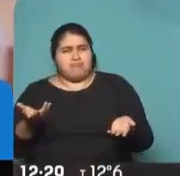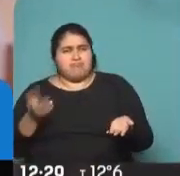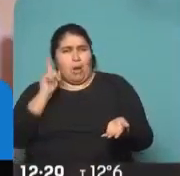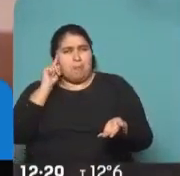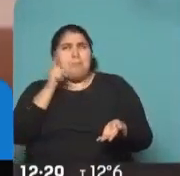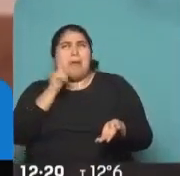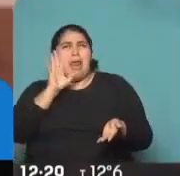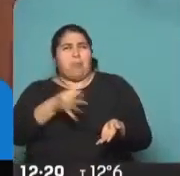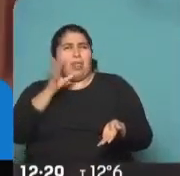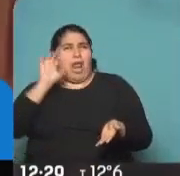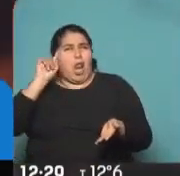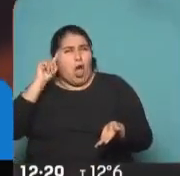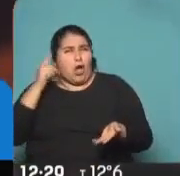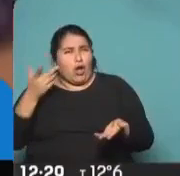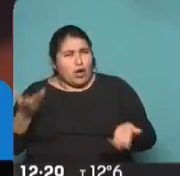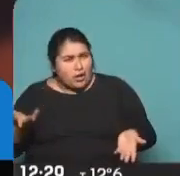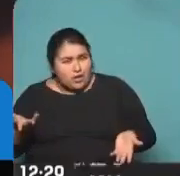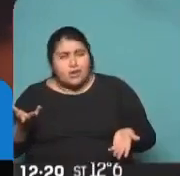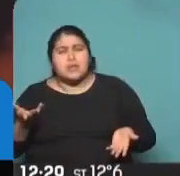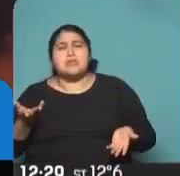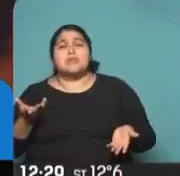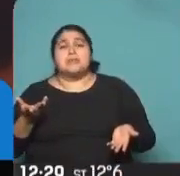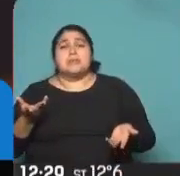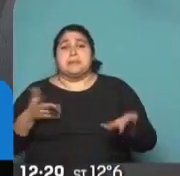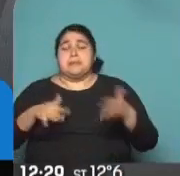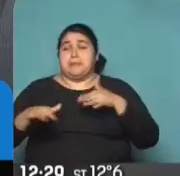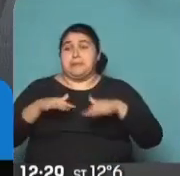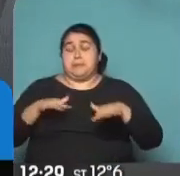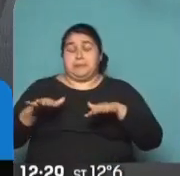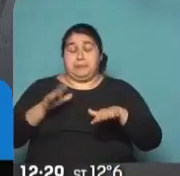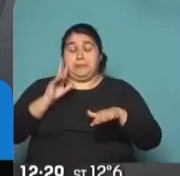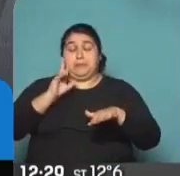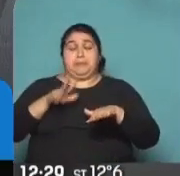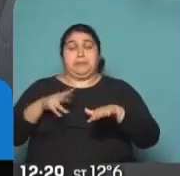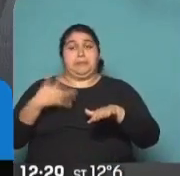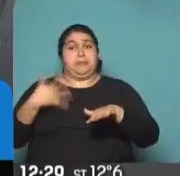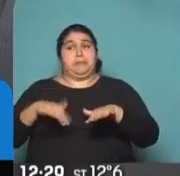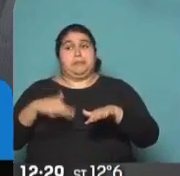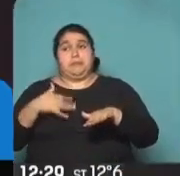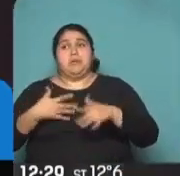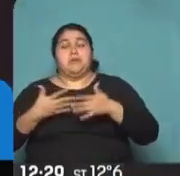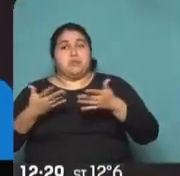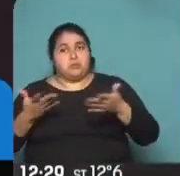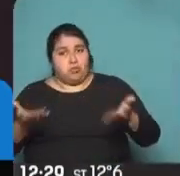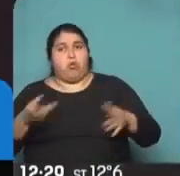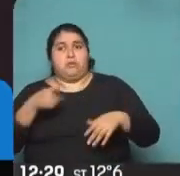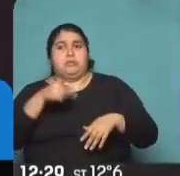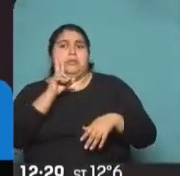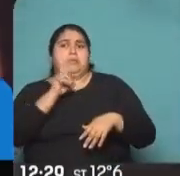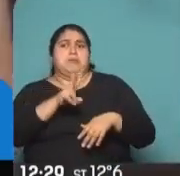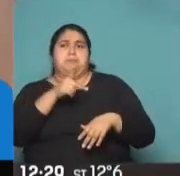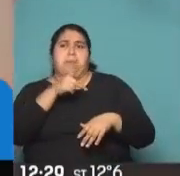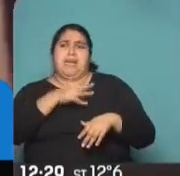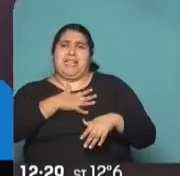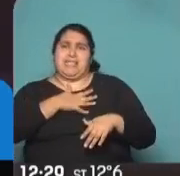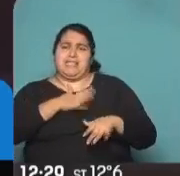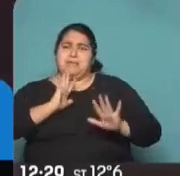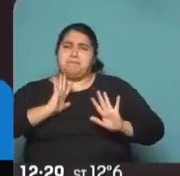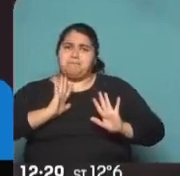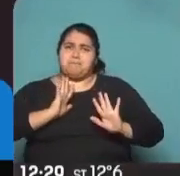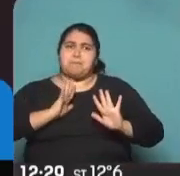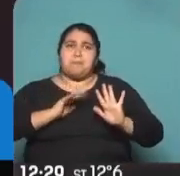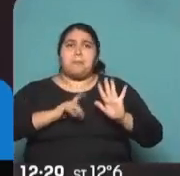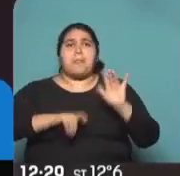es como una dinámica muy vertiginosa. Exactamente, me parece que los dirigentes